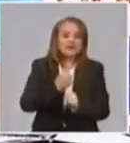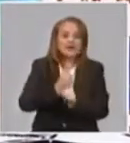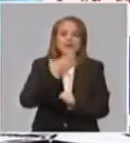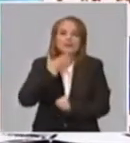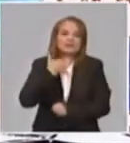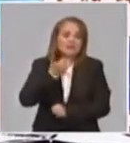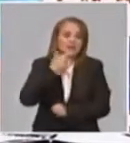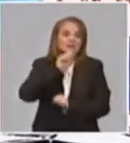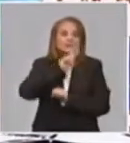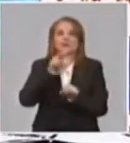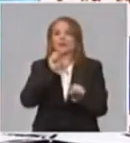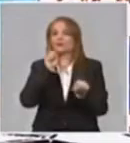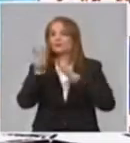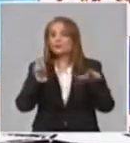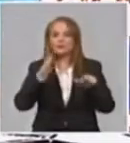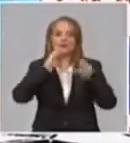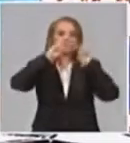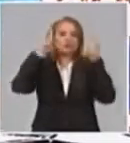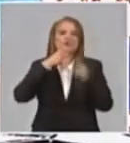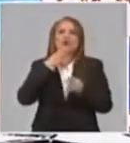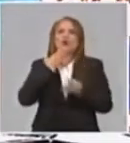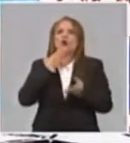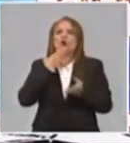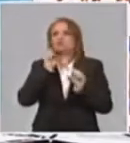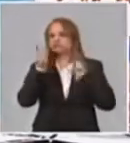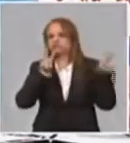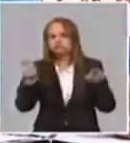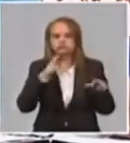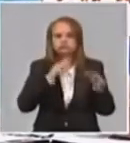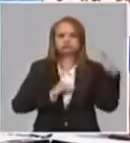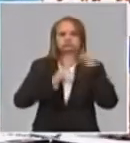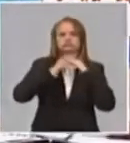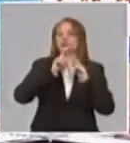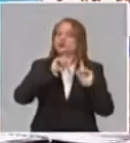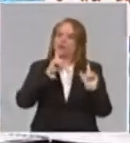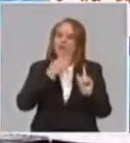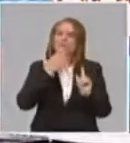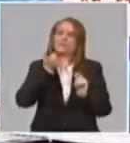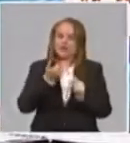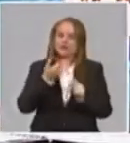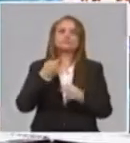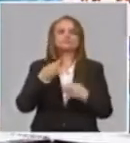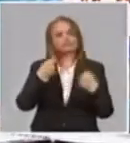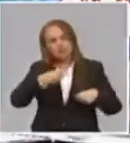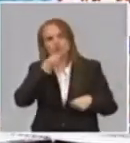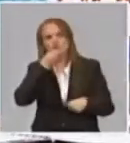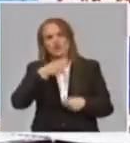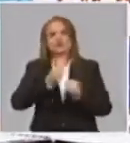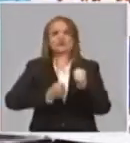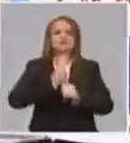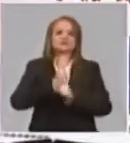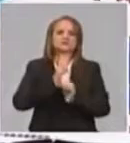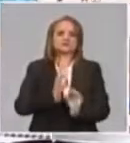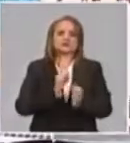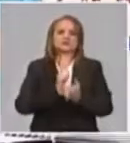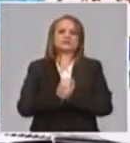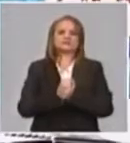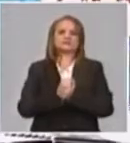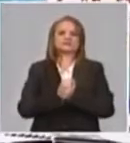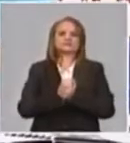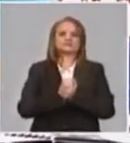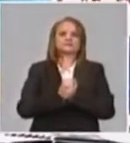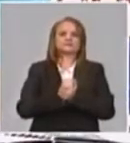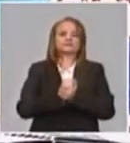mensaje oportuno, de no saturar, pero de sí enviar los mensajes. Y en ese sentido, bueno, ya hemos hecho algunas